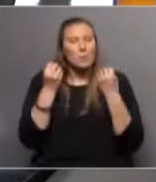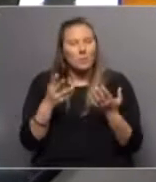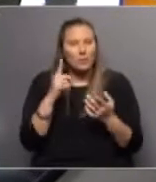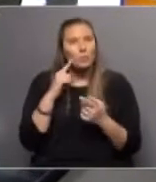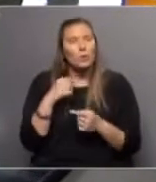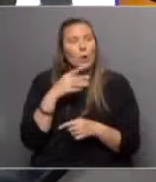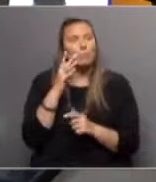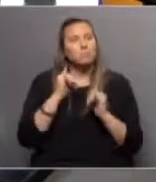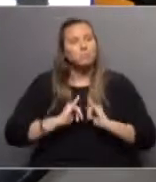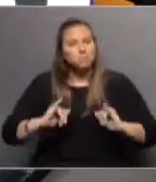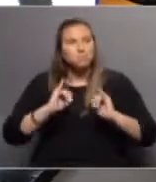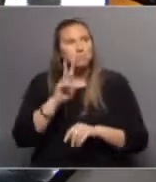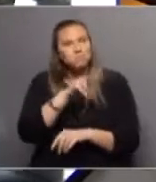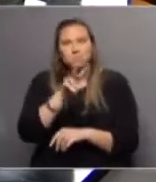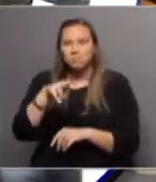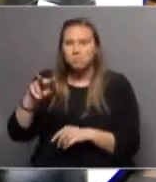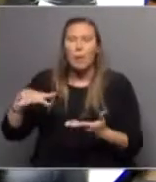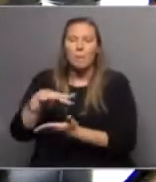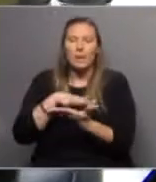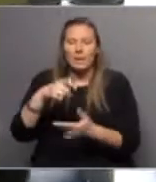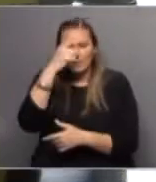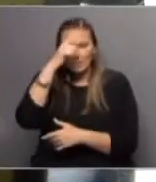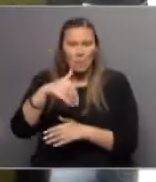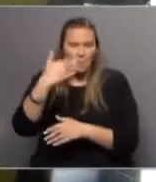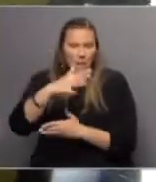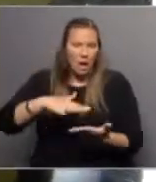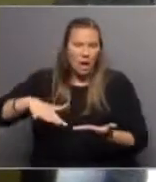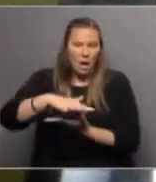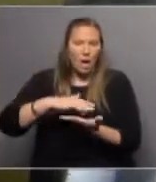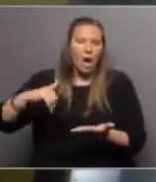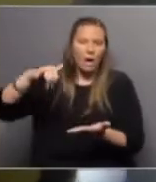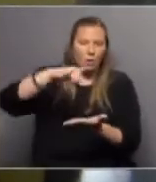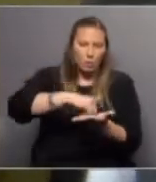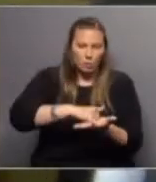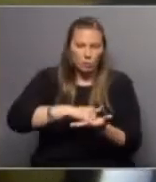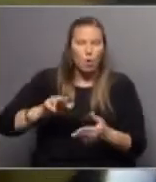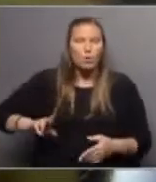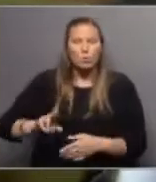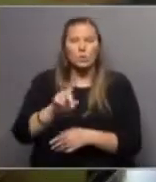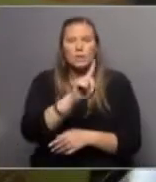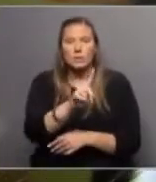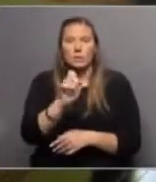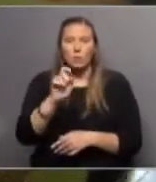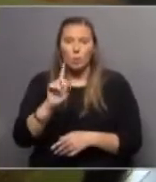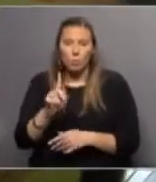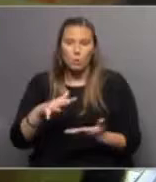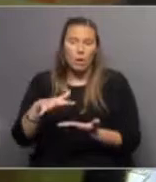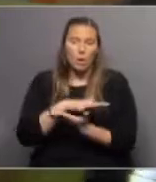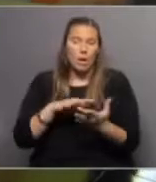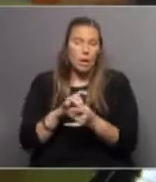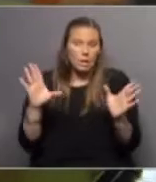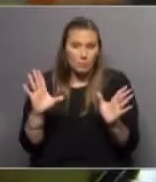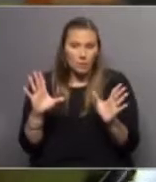Estuvieron recorriendo el Parque de las Ciencias, allí pasando el aeropuerto, sobre la Ruta 101, un ámbito que funciona en régimen de zona franca